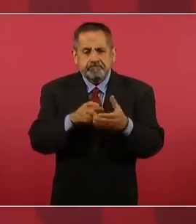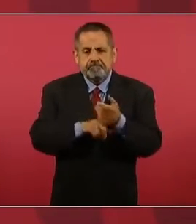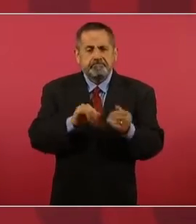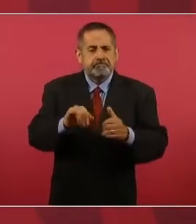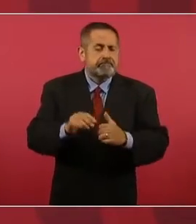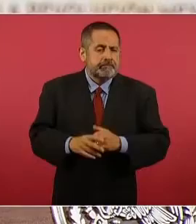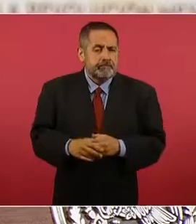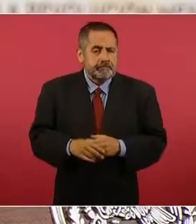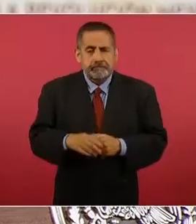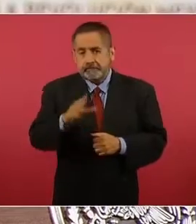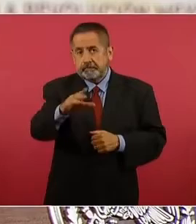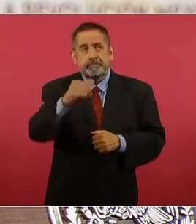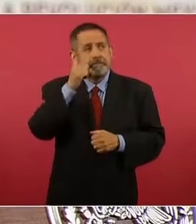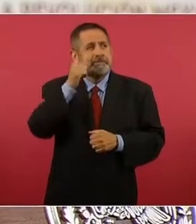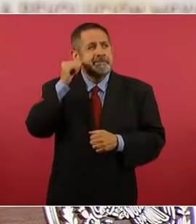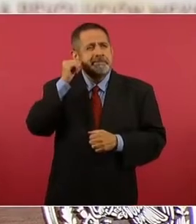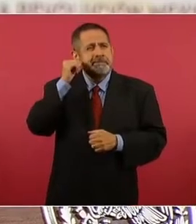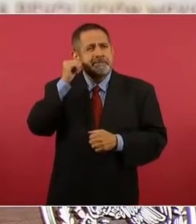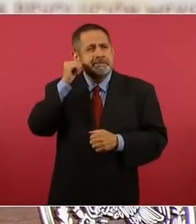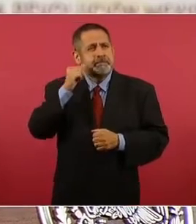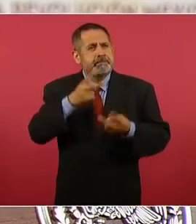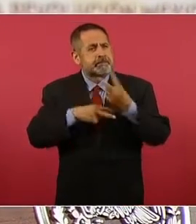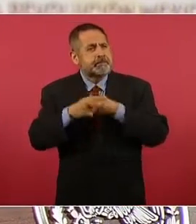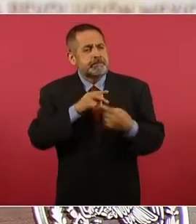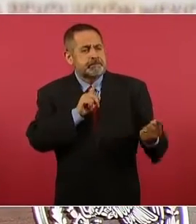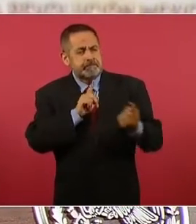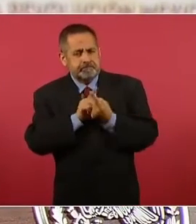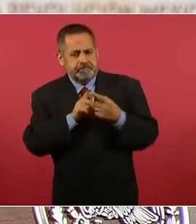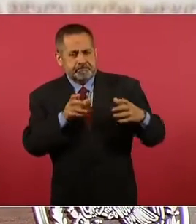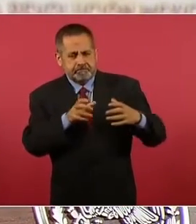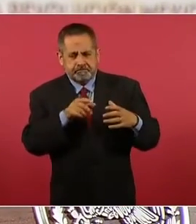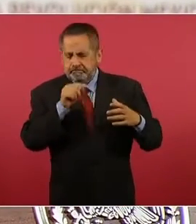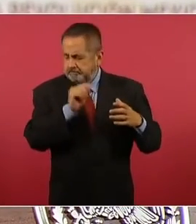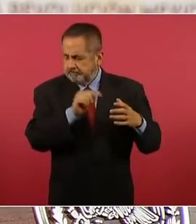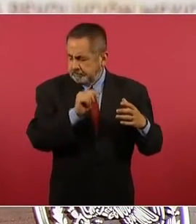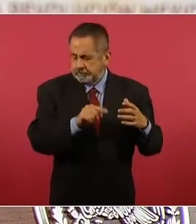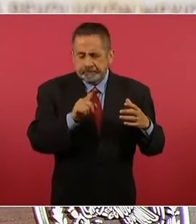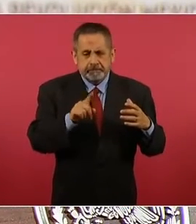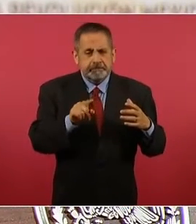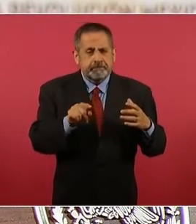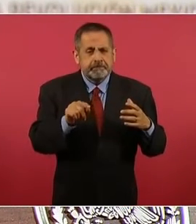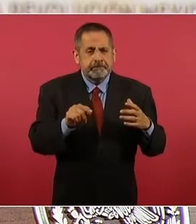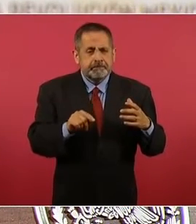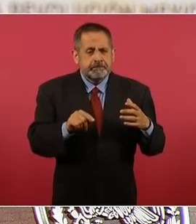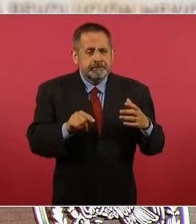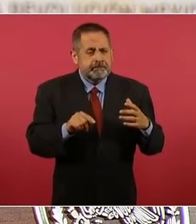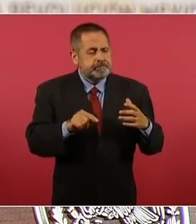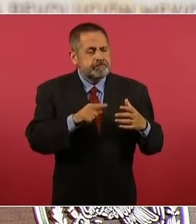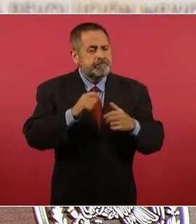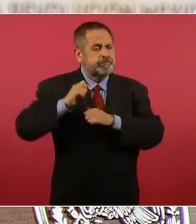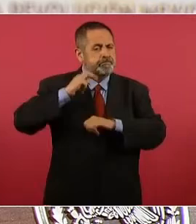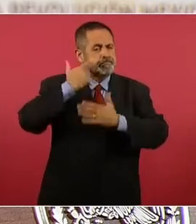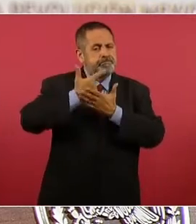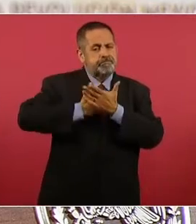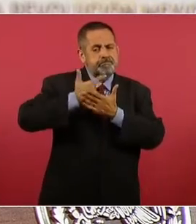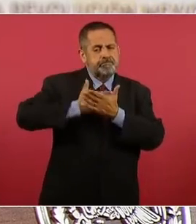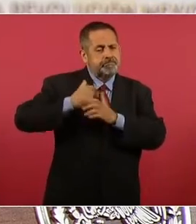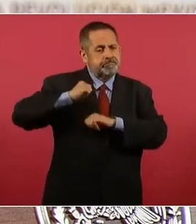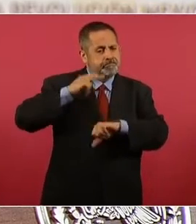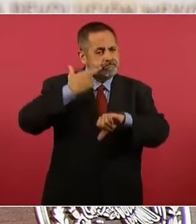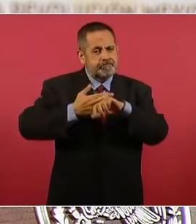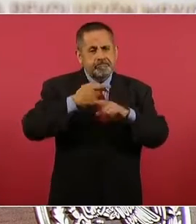Ayer estuvo con nosotros el gerente, director